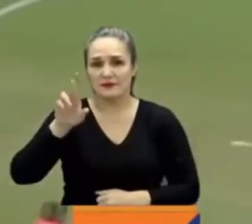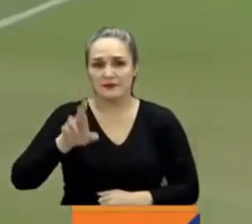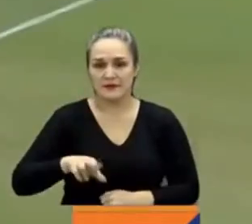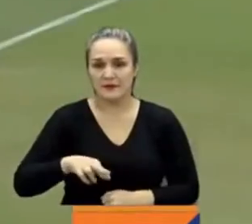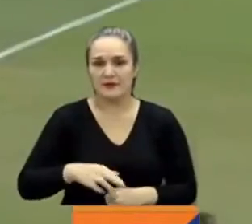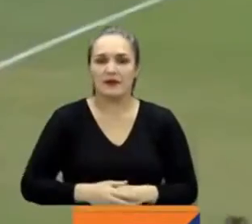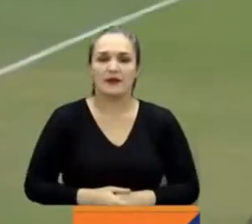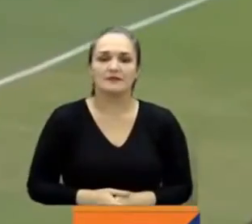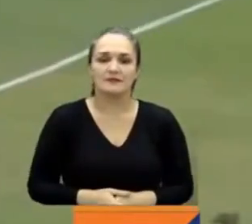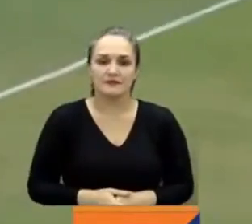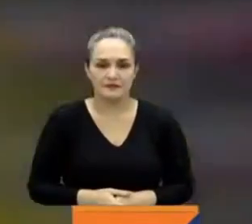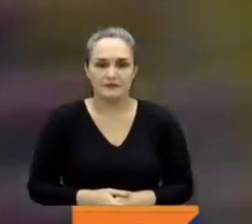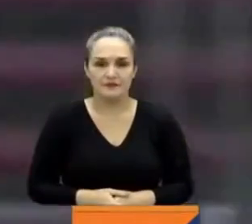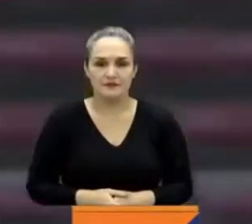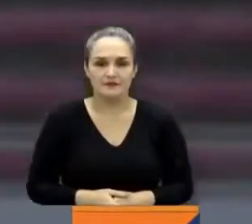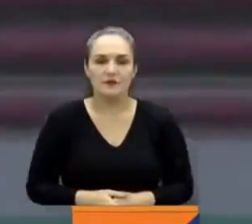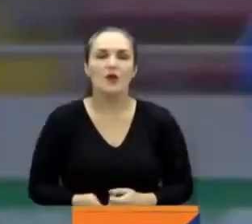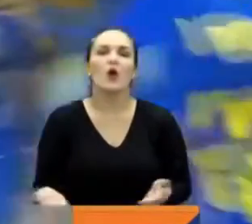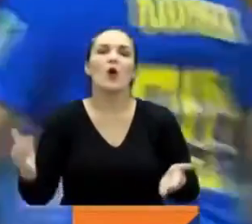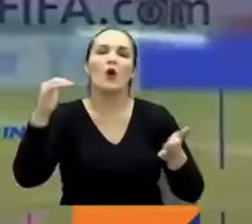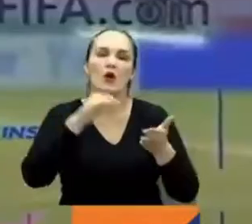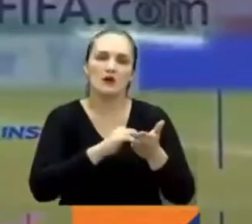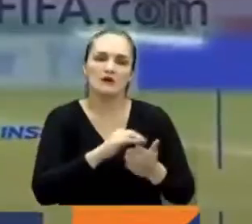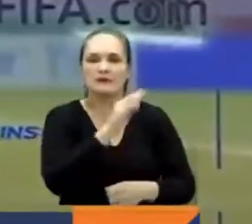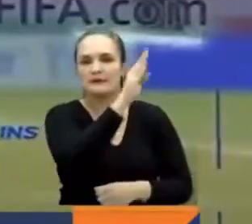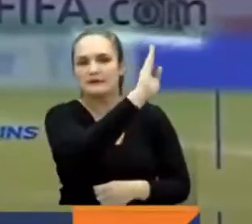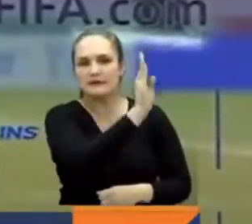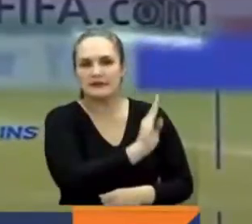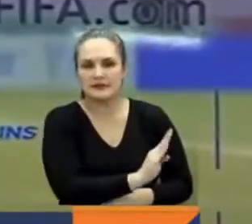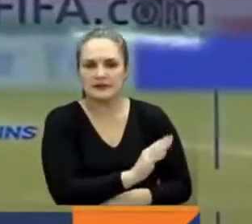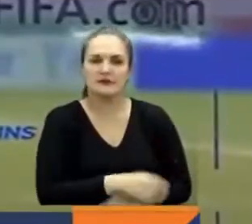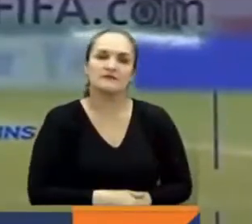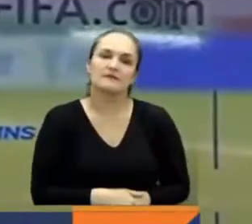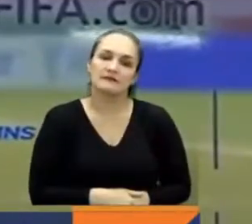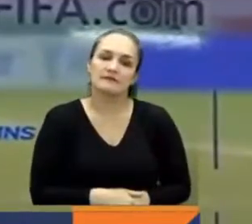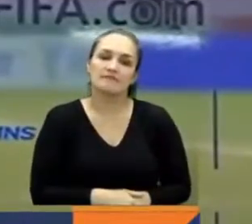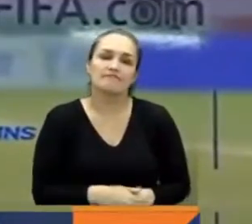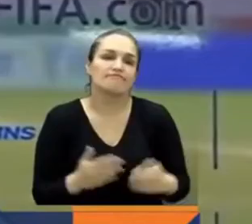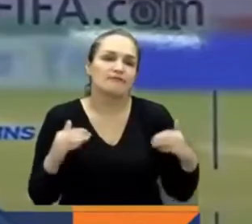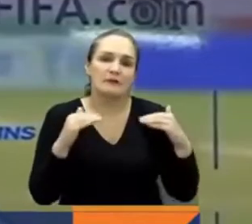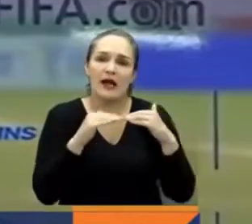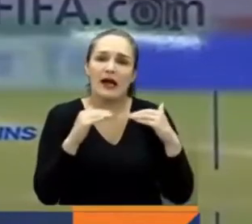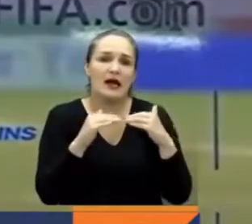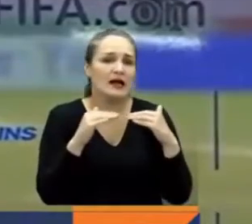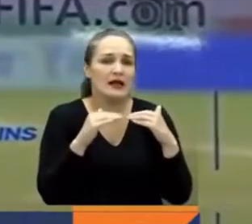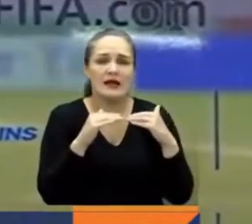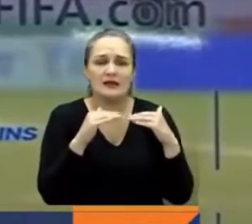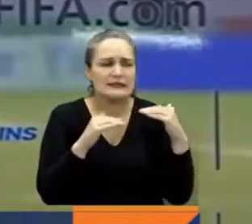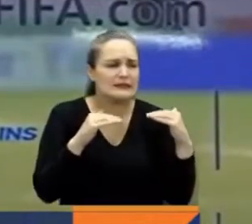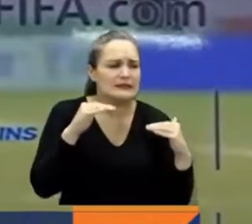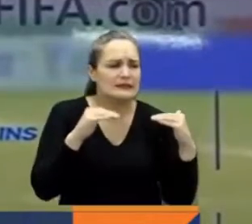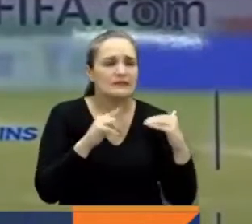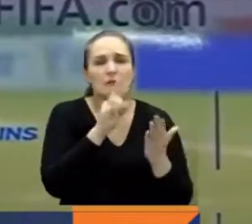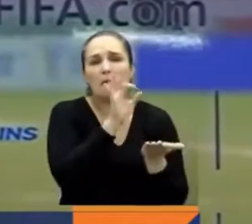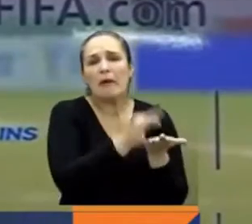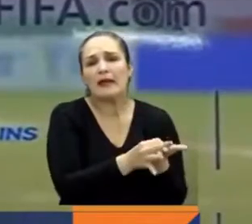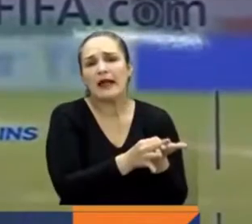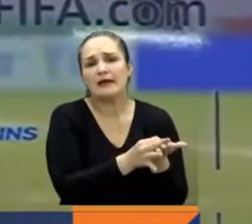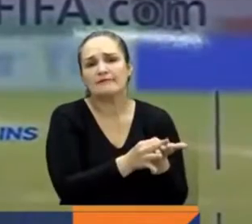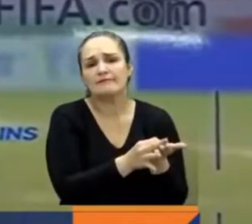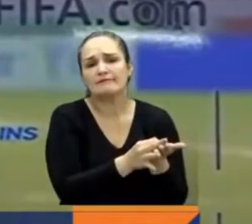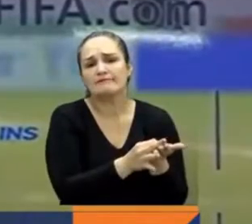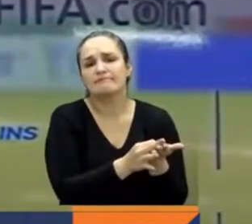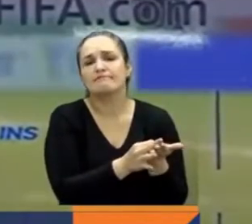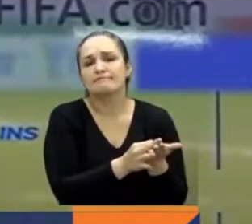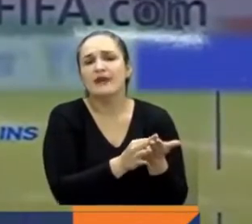más, eliminados contra Brasil. Todo el partido fuimos muy parejos, el gol vino por un penalti. De pronto sí, en algún